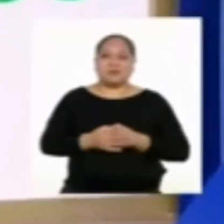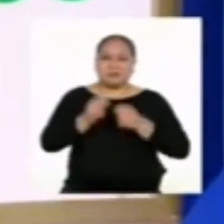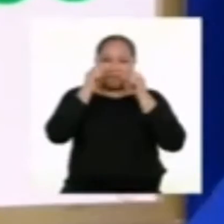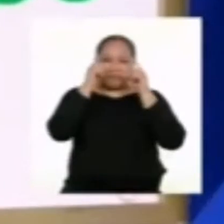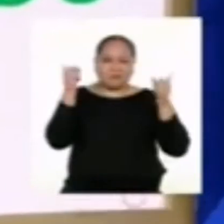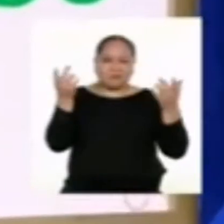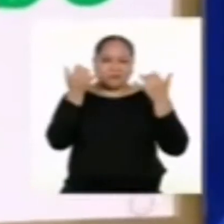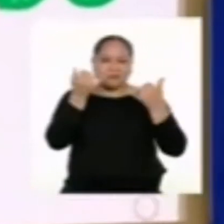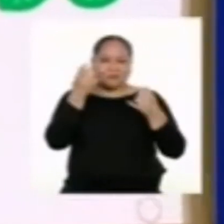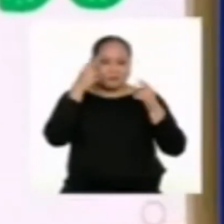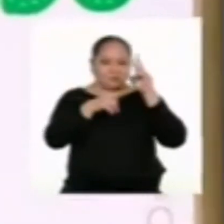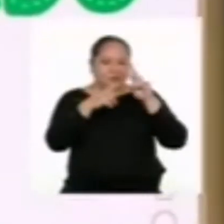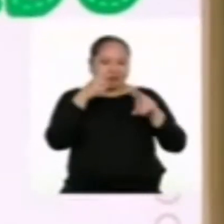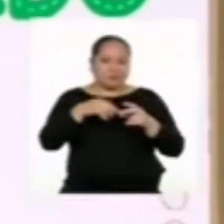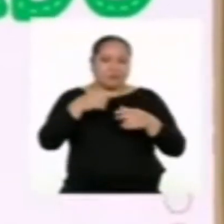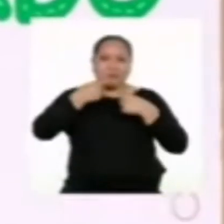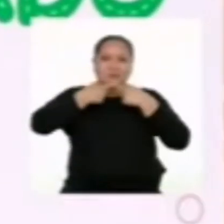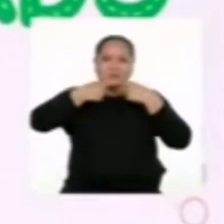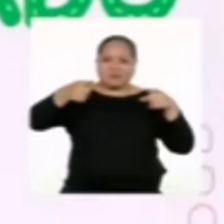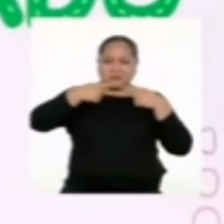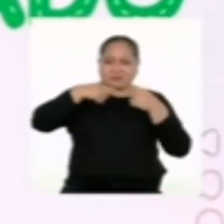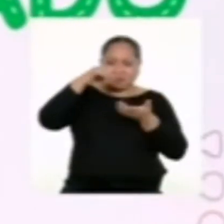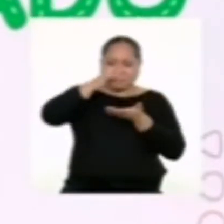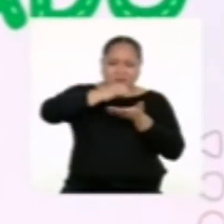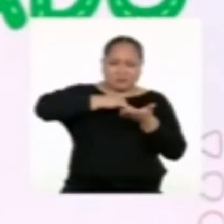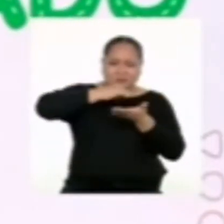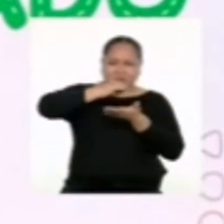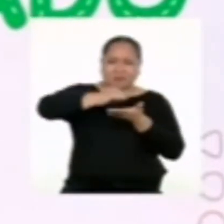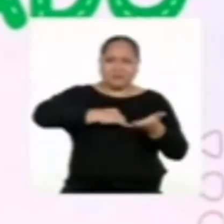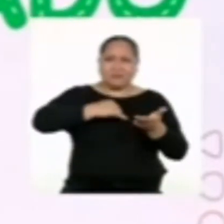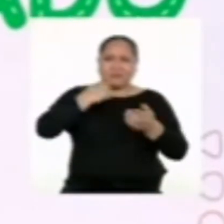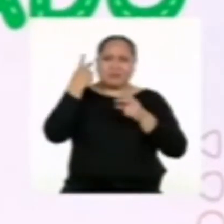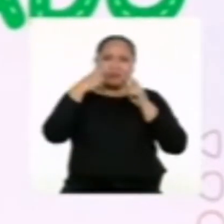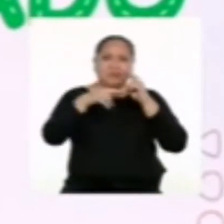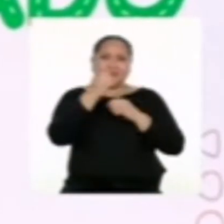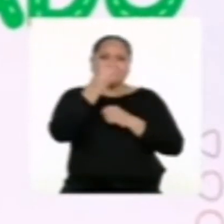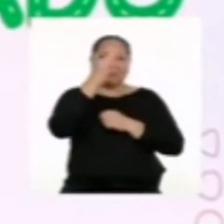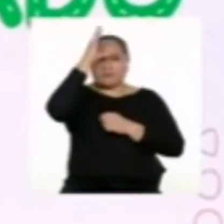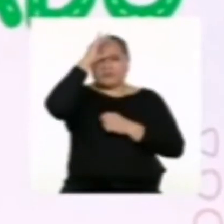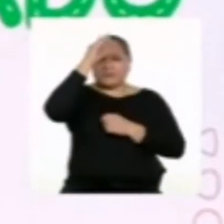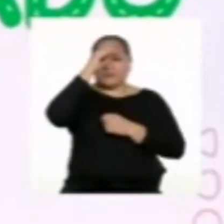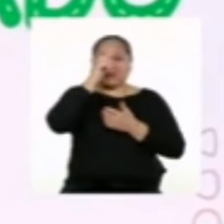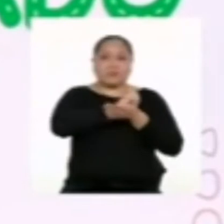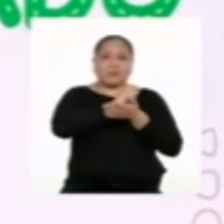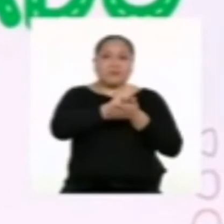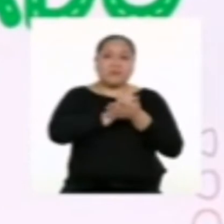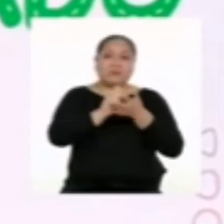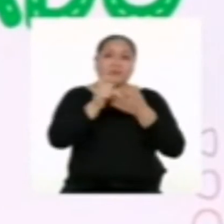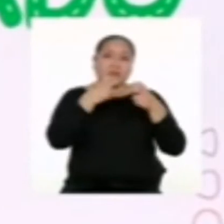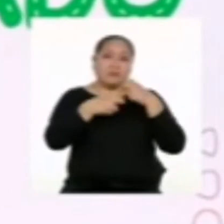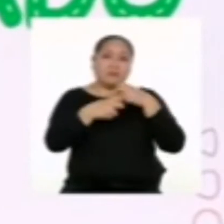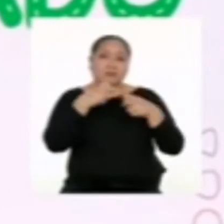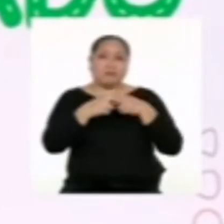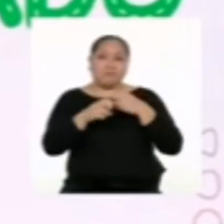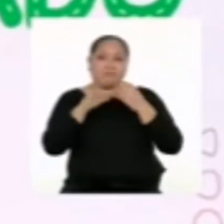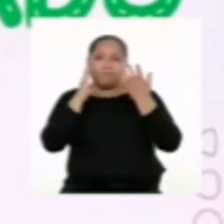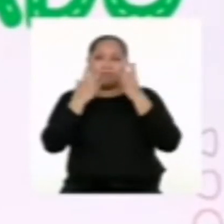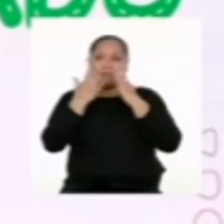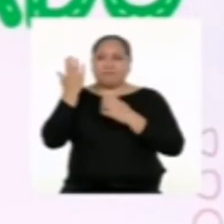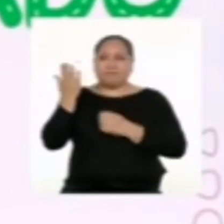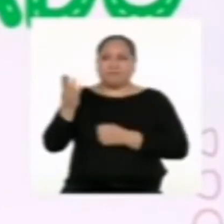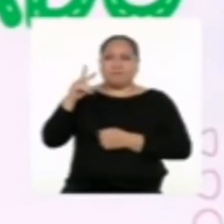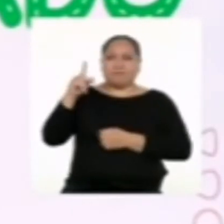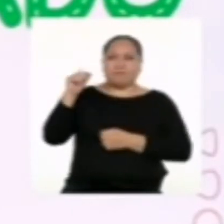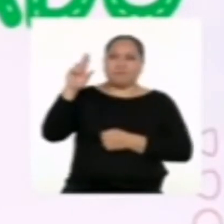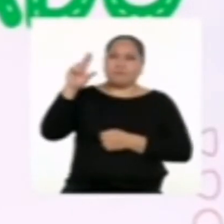¡Guau! Ahora que reviso los mensajes en las redes sociales, veo que hay algunas chicas y chicos que escriben sus problemas muy parecidos